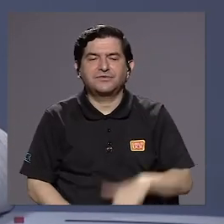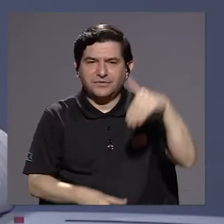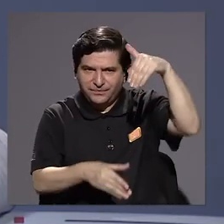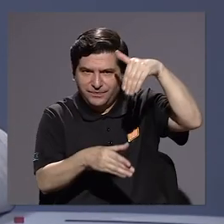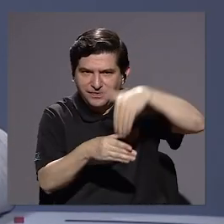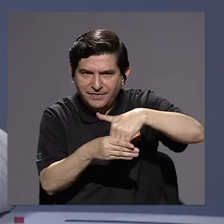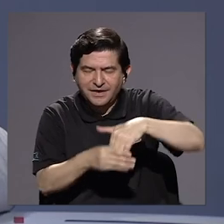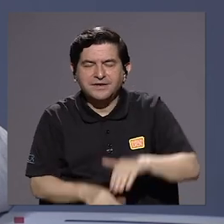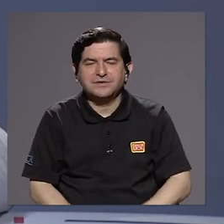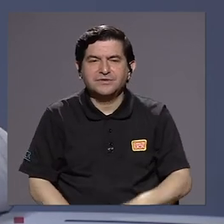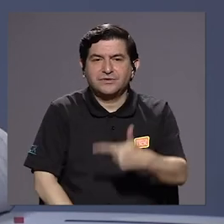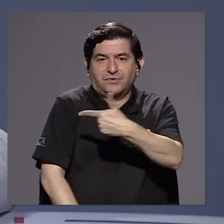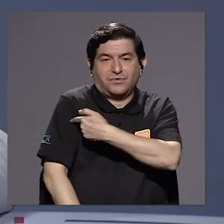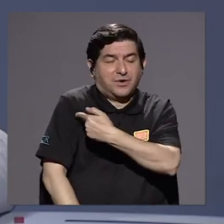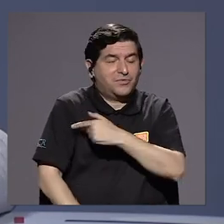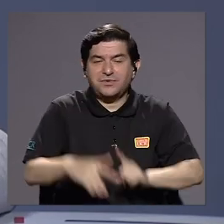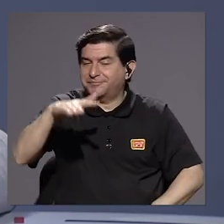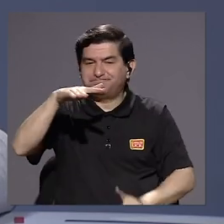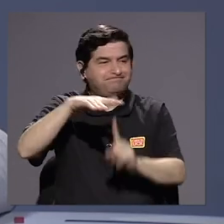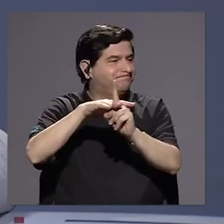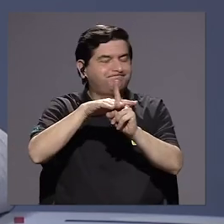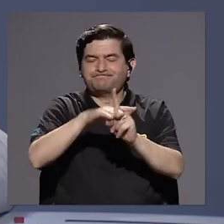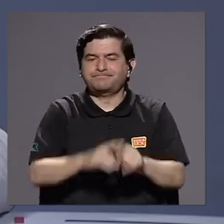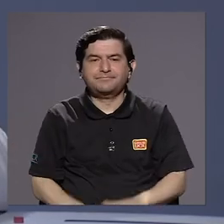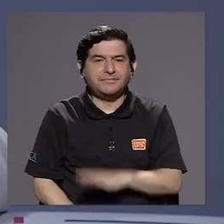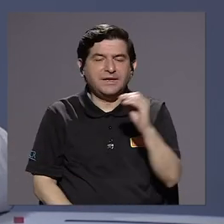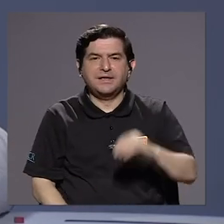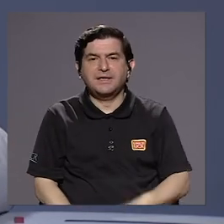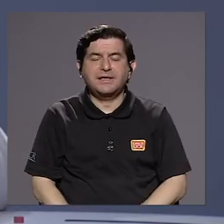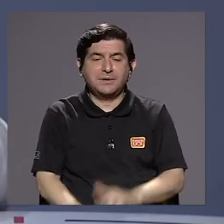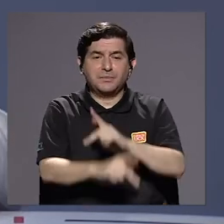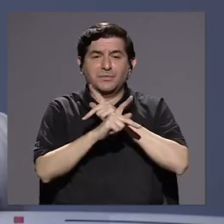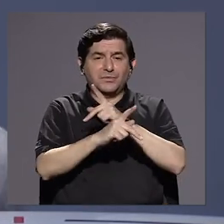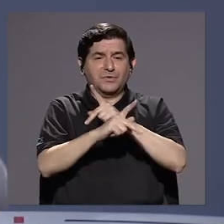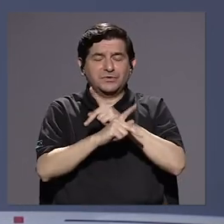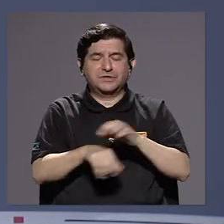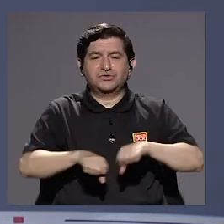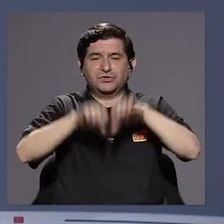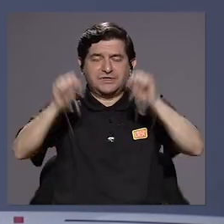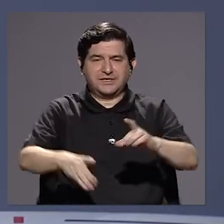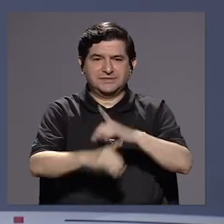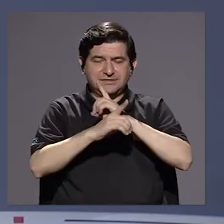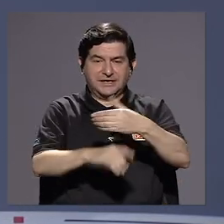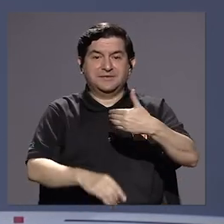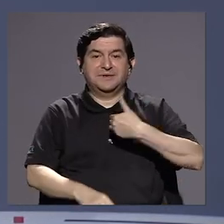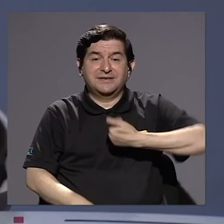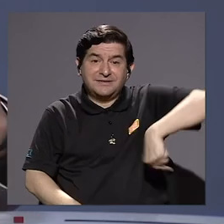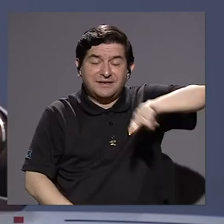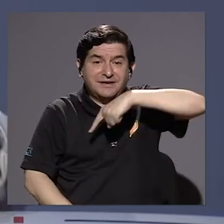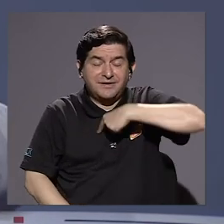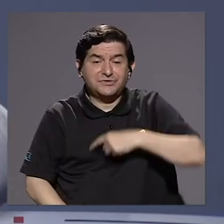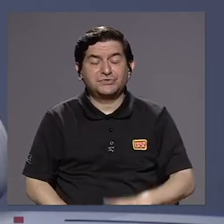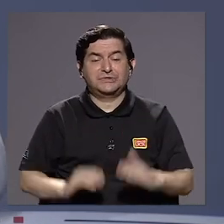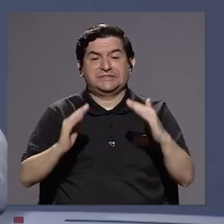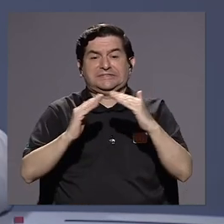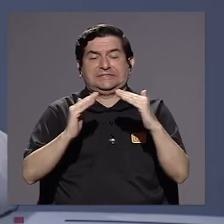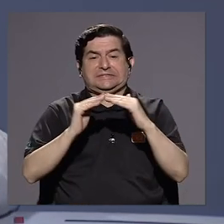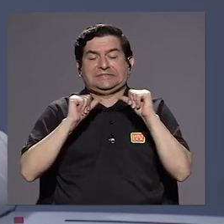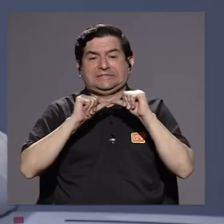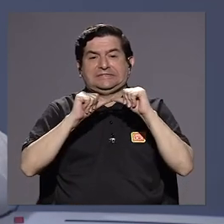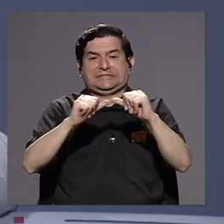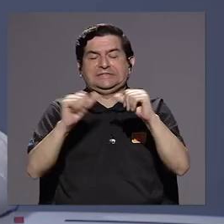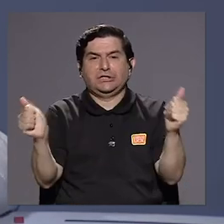de una vacuna que todavía no aparece y que la inmunidad hasta que no llegue esa vacuna la vamos a tener que convivir constantemente